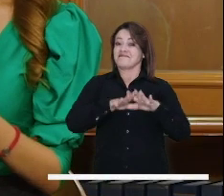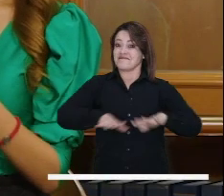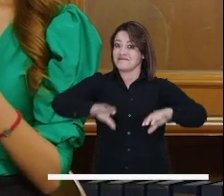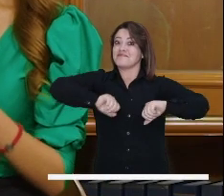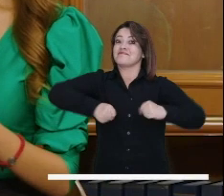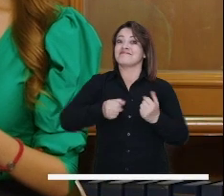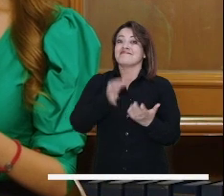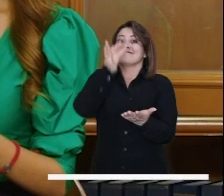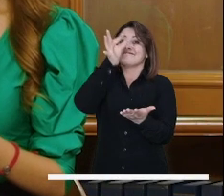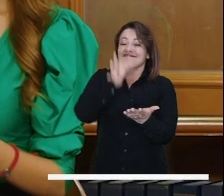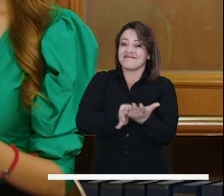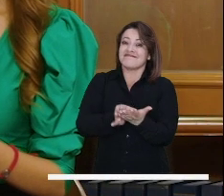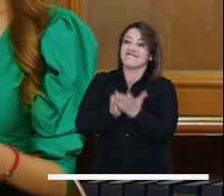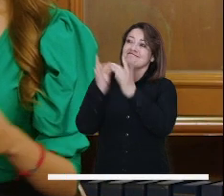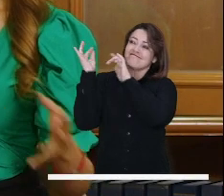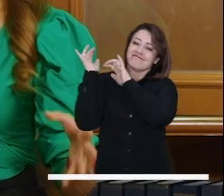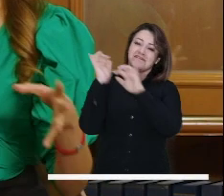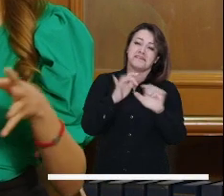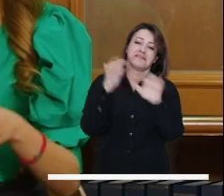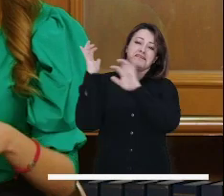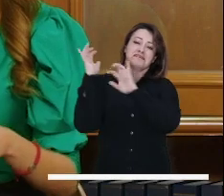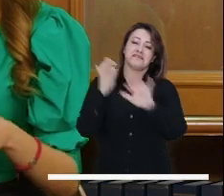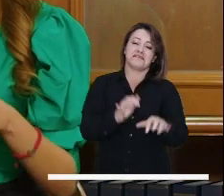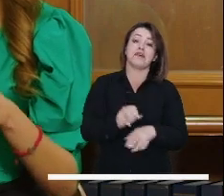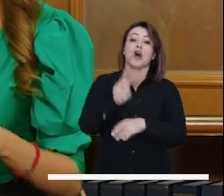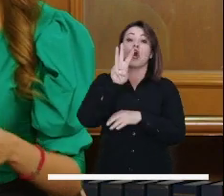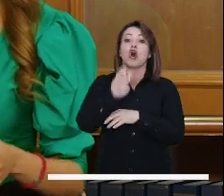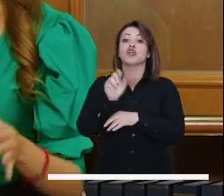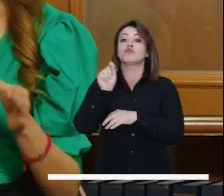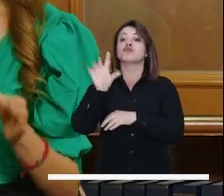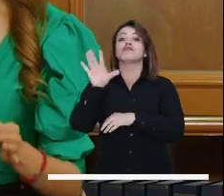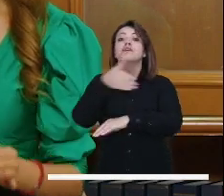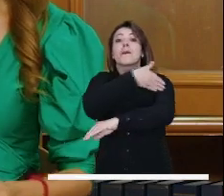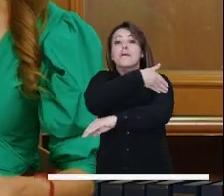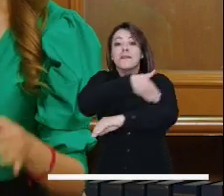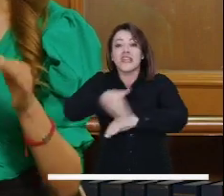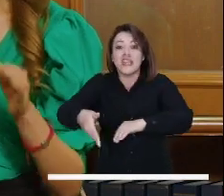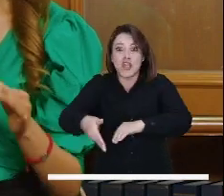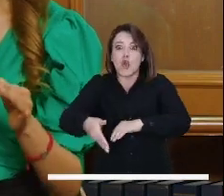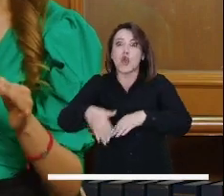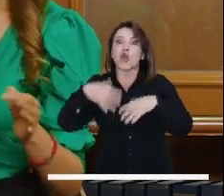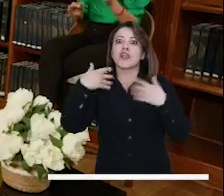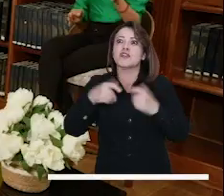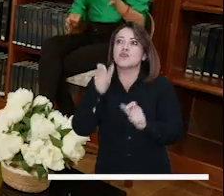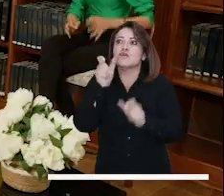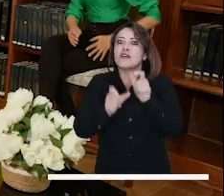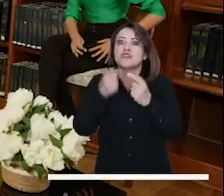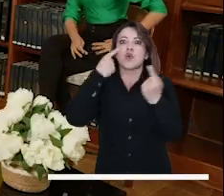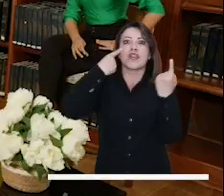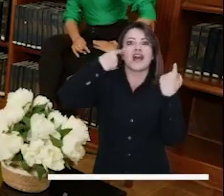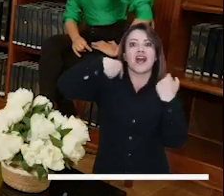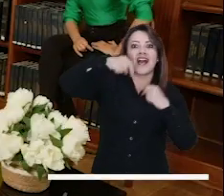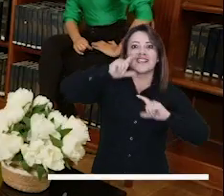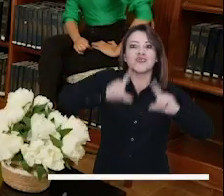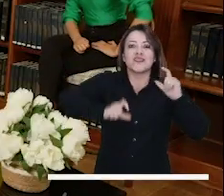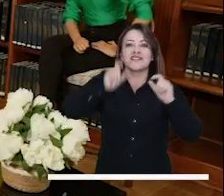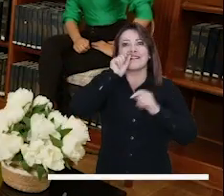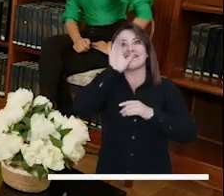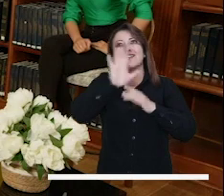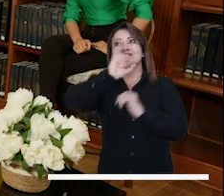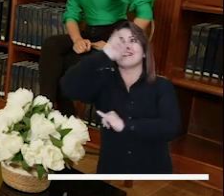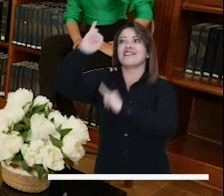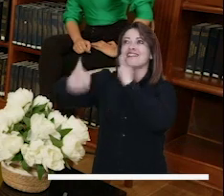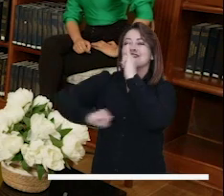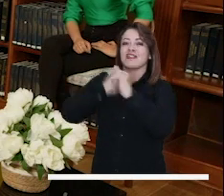Bogotá, la capital, recibe cerca de 8,5 millones de turistas cada año. ¿Qué tanto puede beneficiar